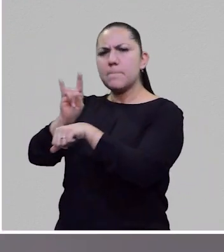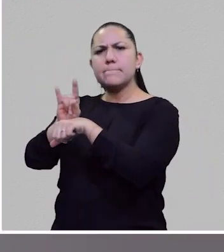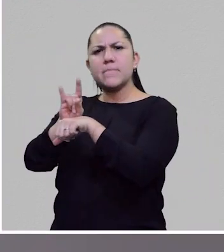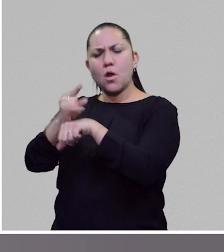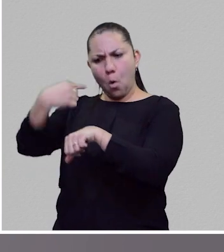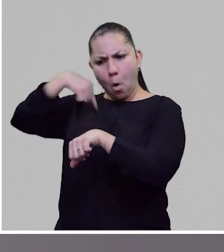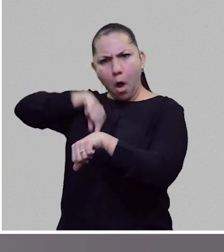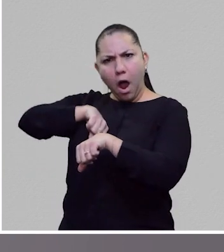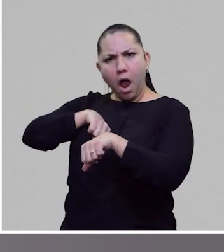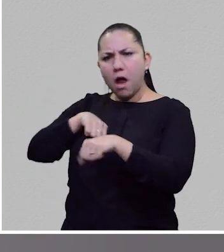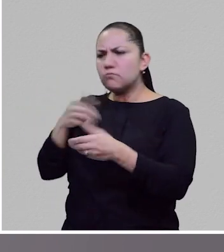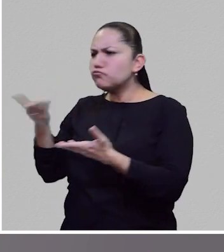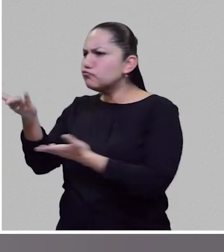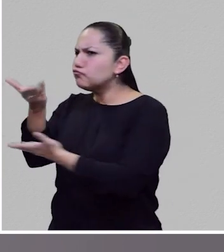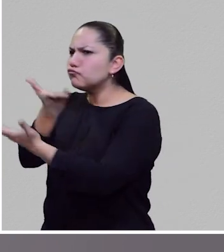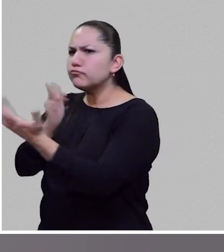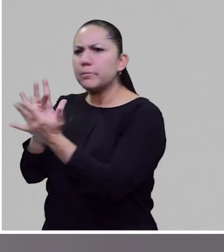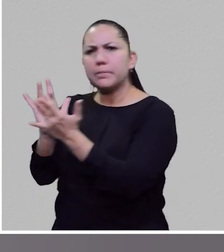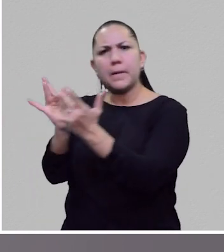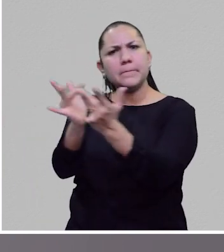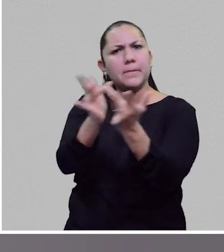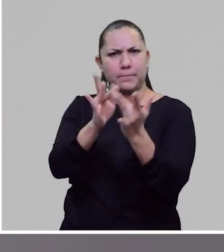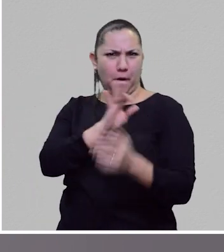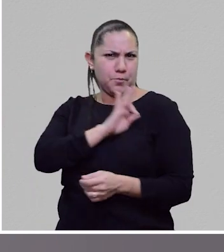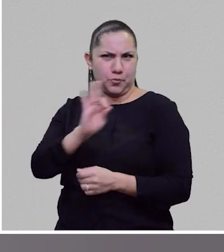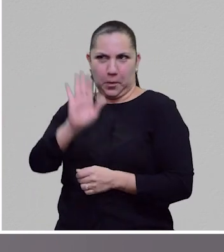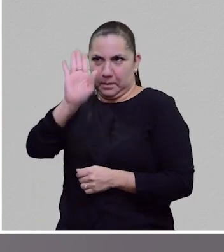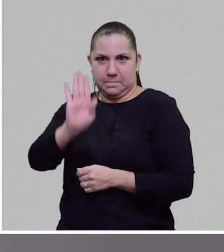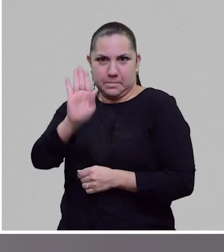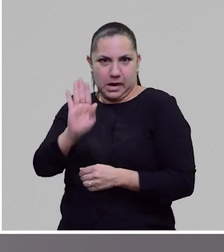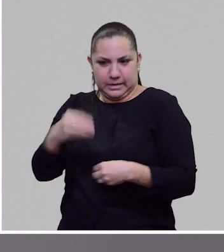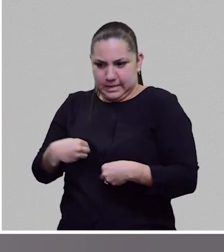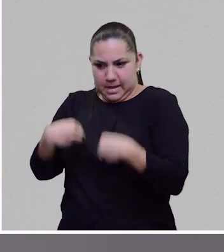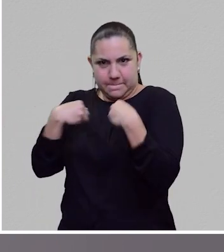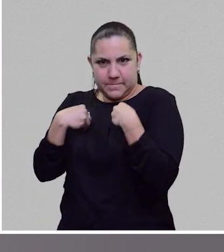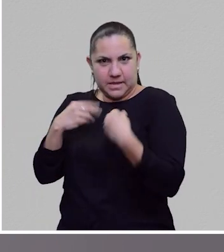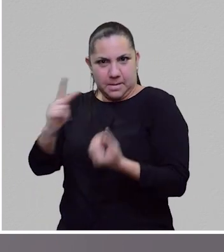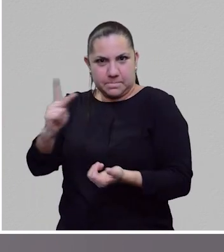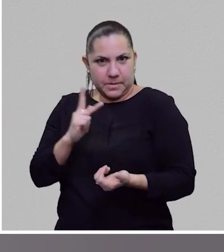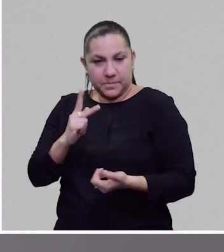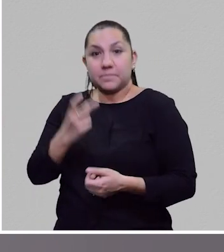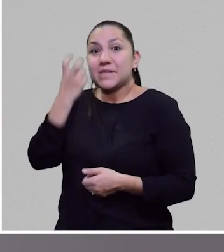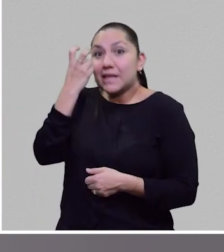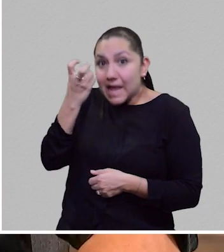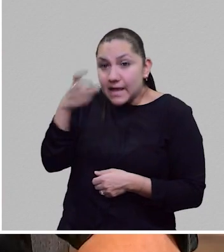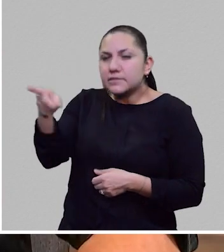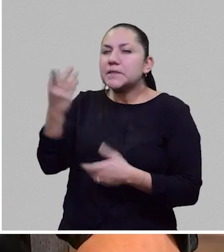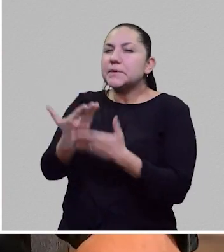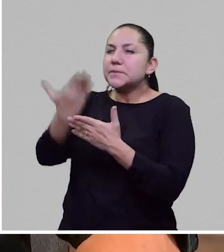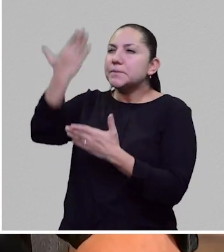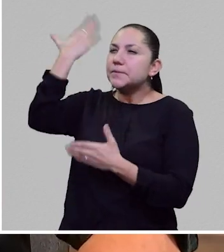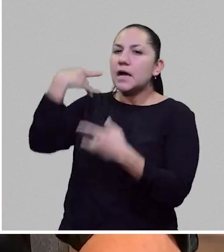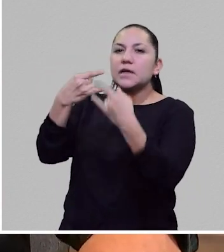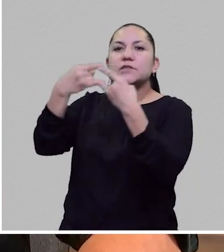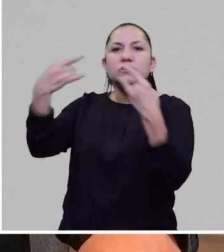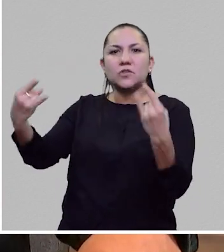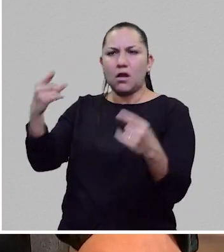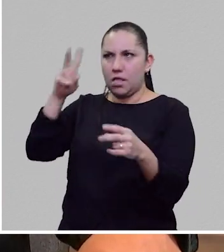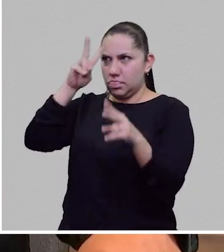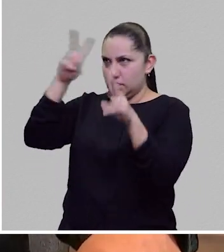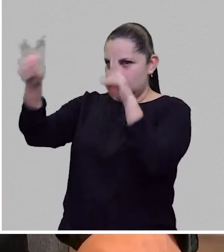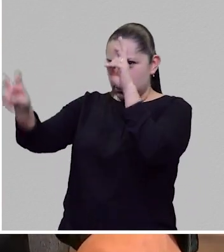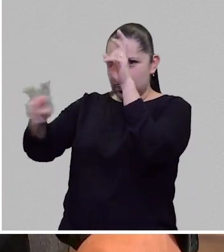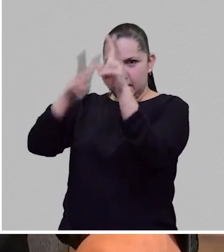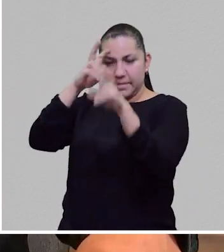tiene el triple encanto, bueno, de ser género fantástico, pero además se le considera la primera novela de ciencia